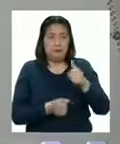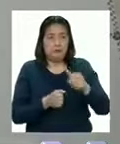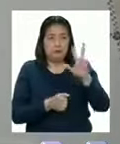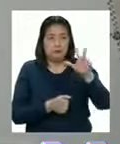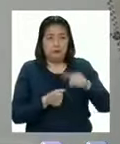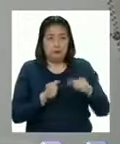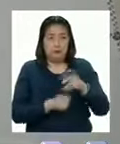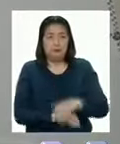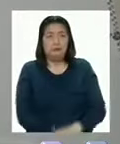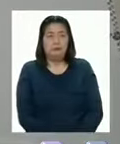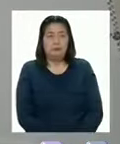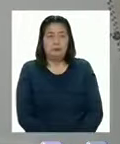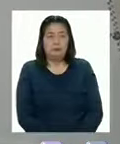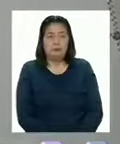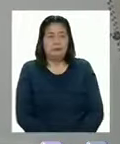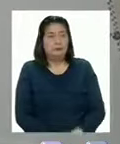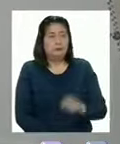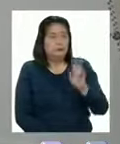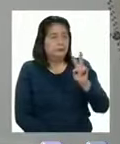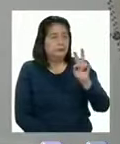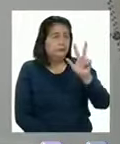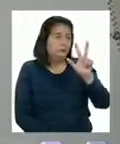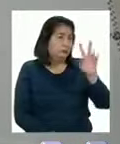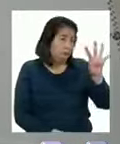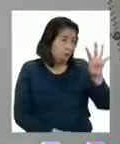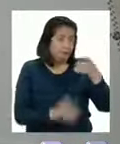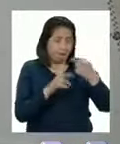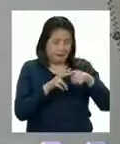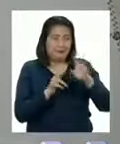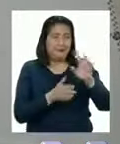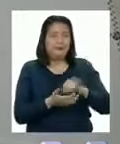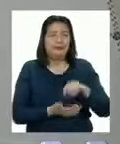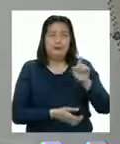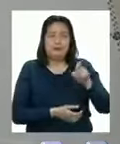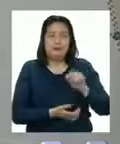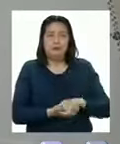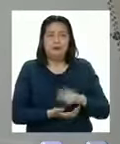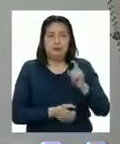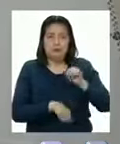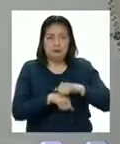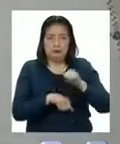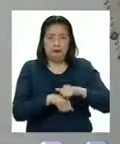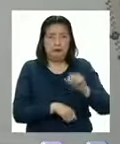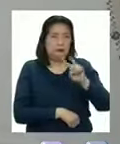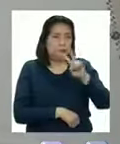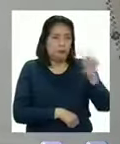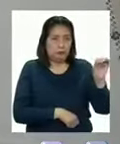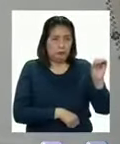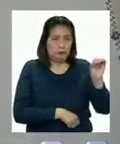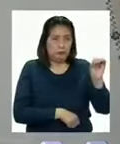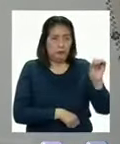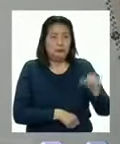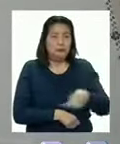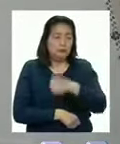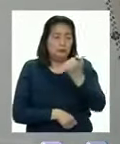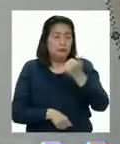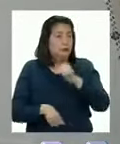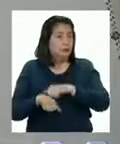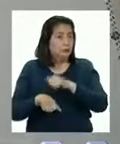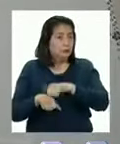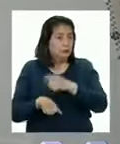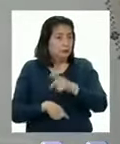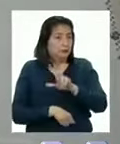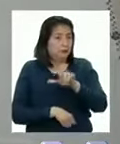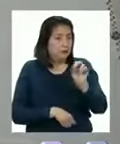números Empecemos con el doscientos treinta y cuatro Necesito una piedrita en el doscientos Otra piedrita en el